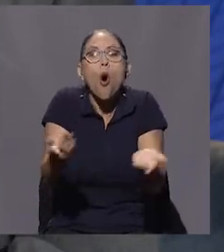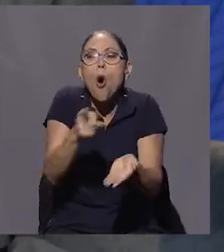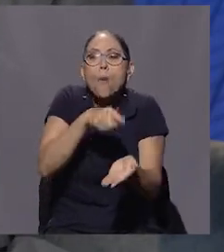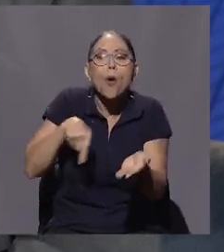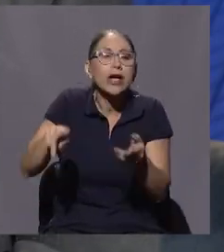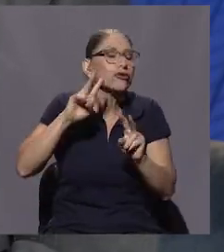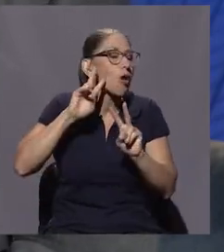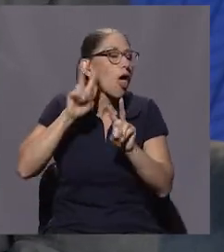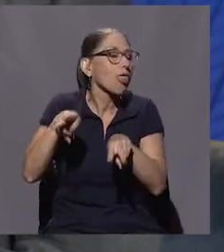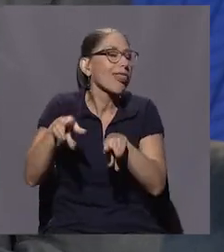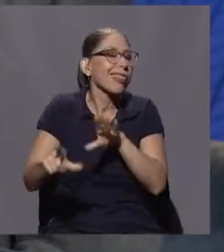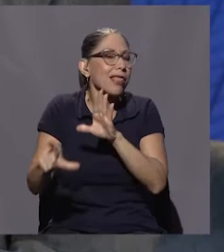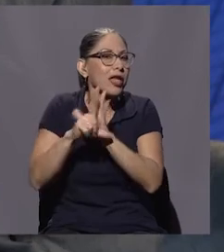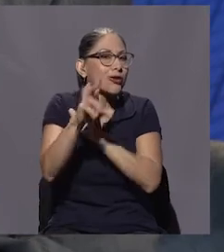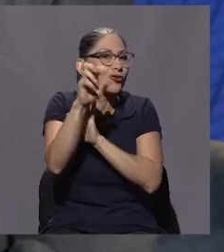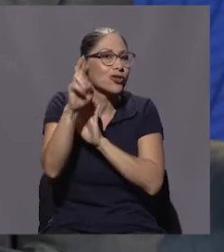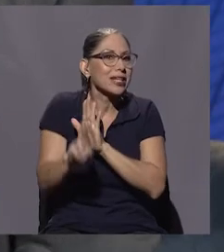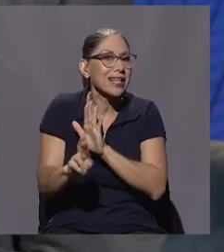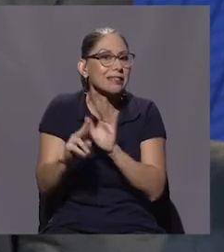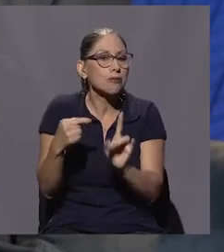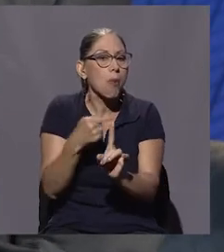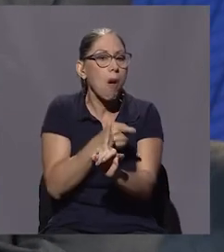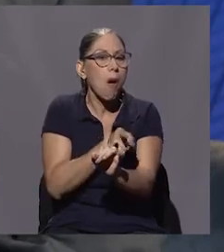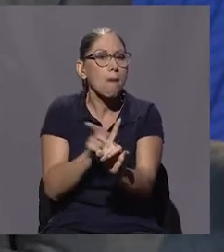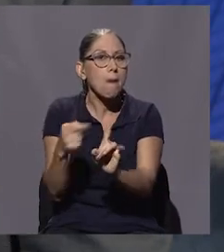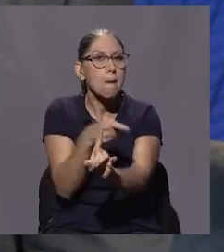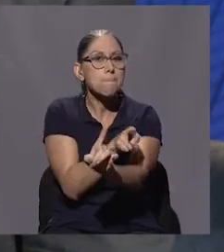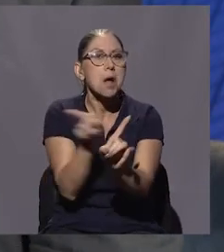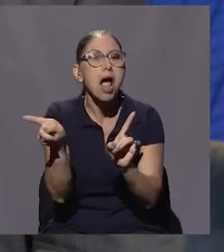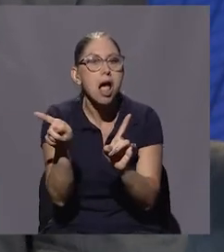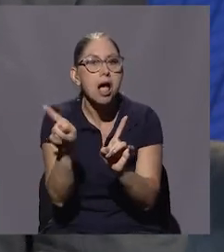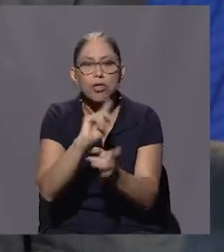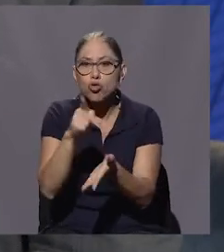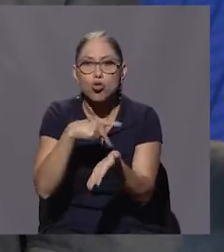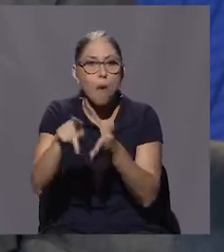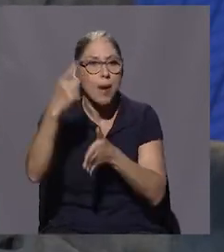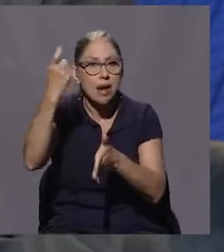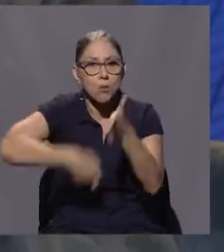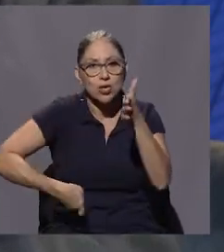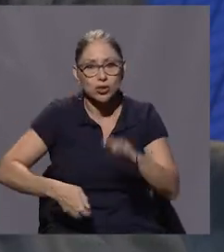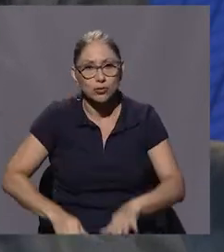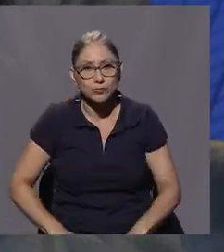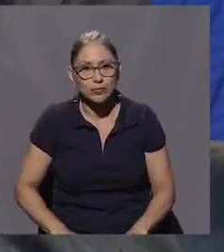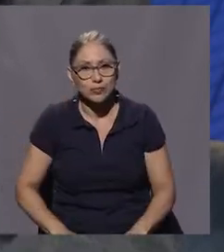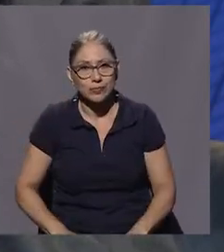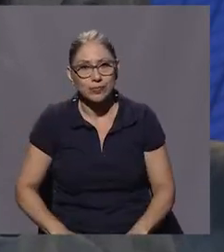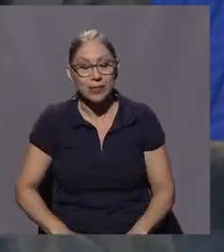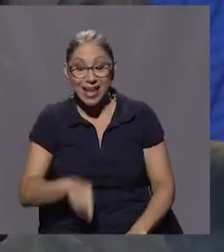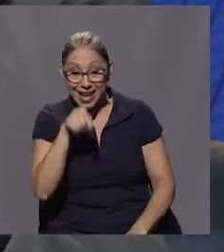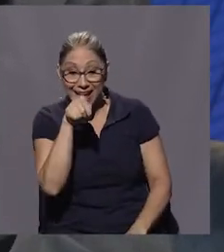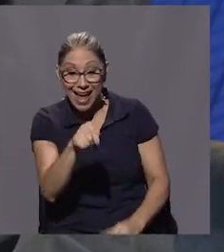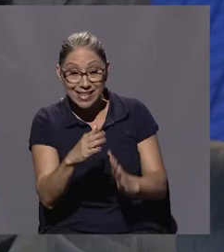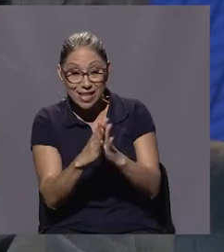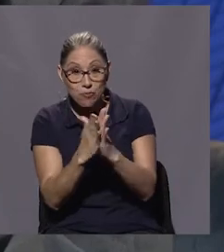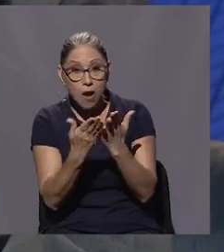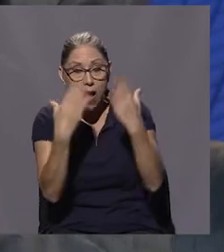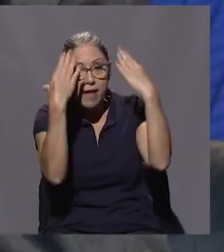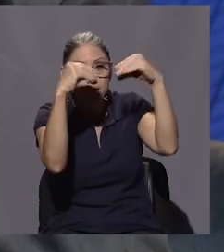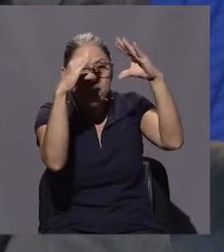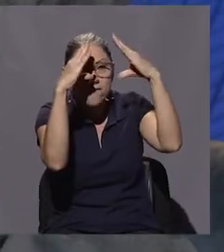las leyes costarricenses para no pagar impuestos. Y resulta que ese informe